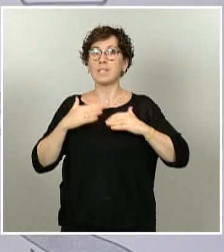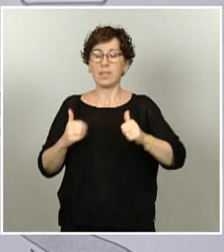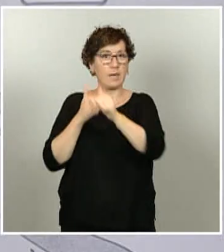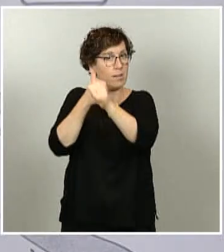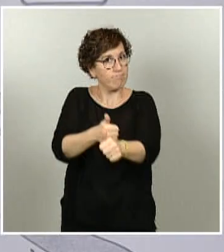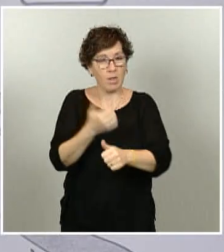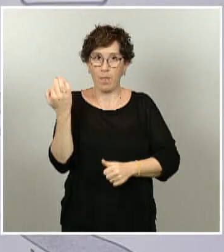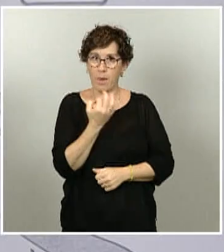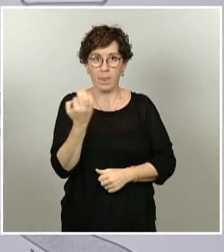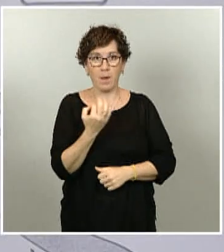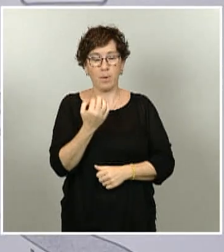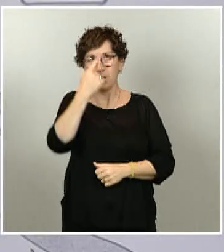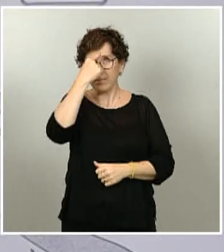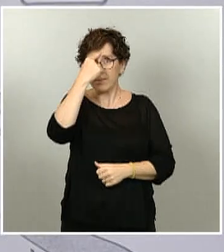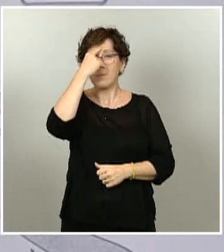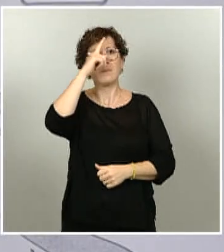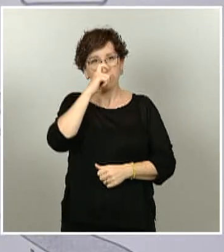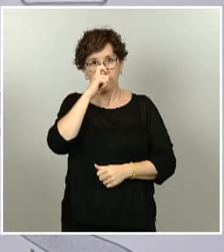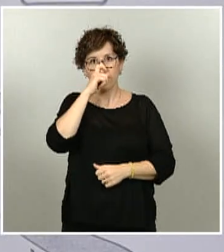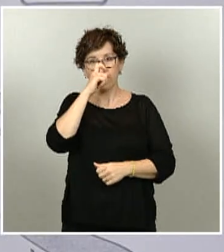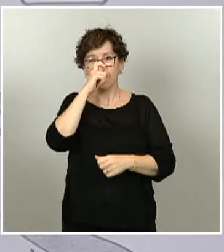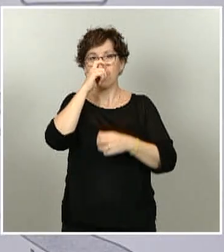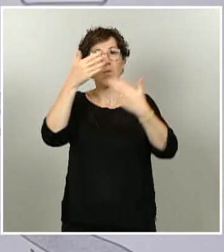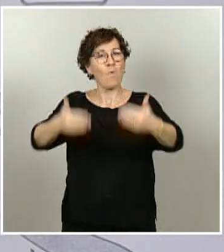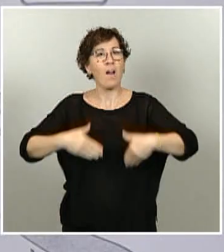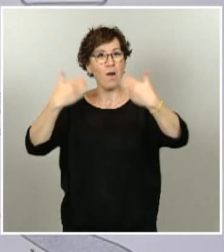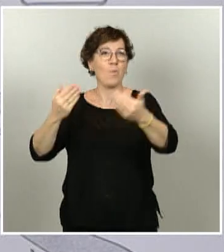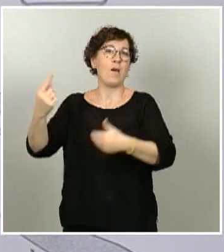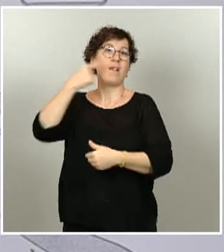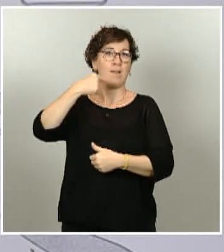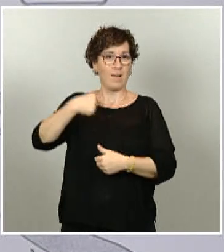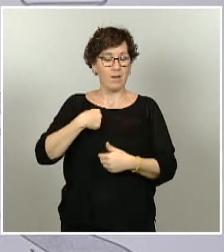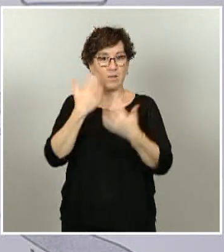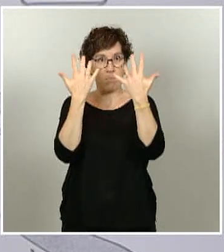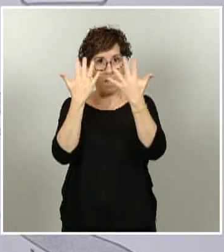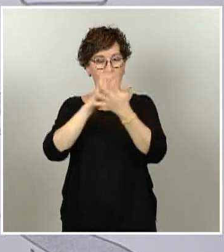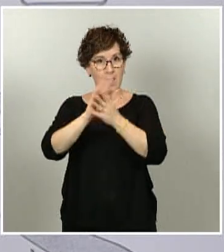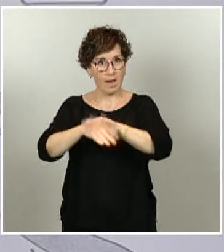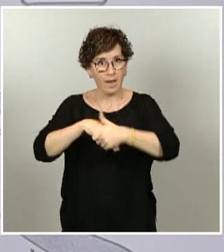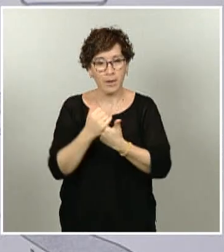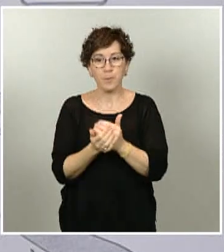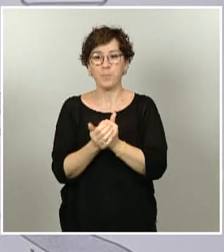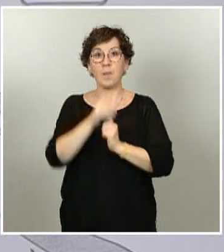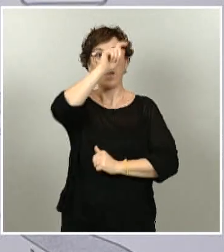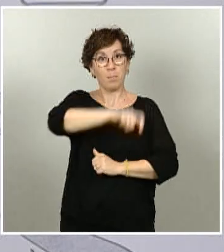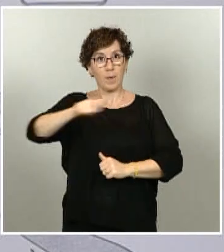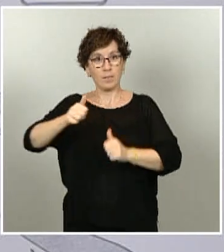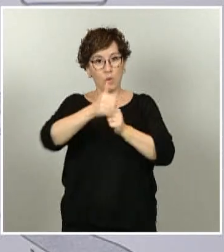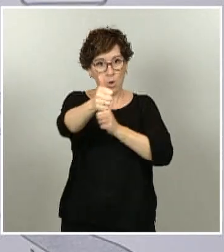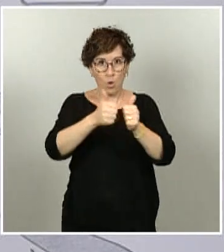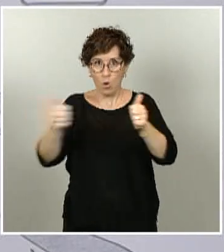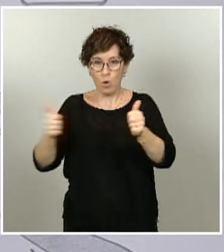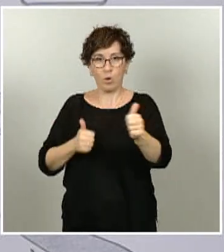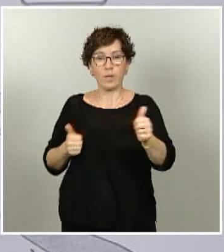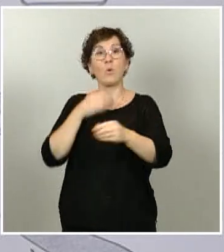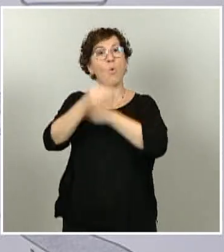siempre en mente lo que nos vienen diciendo las autoridades sanitarias, el lavado de las manos, la distancia entre las personas, el uso de las mascarillas.